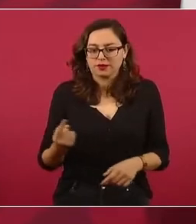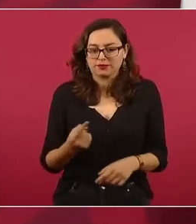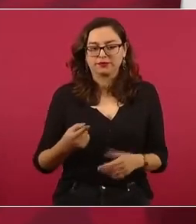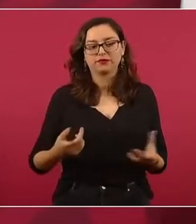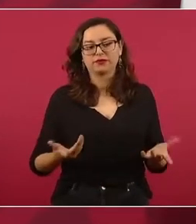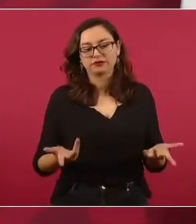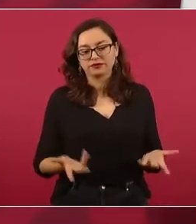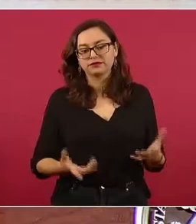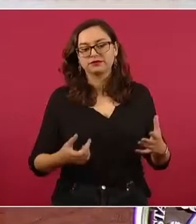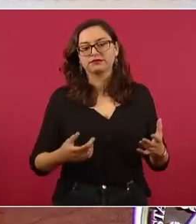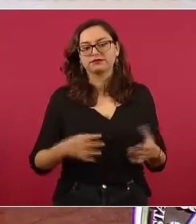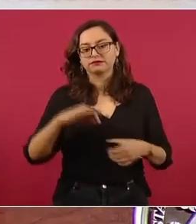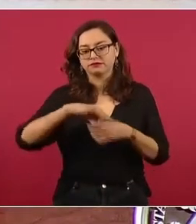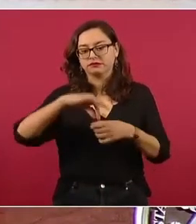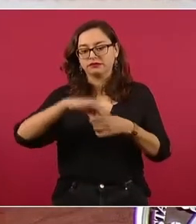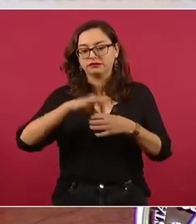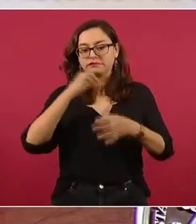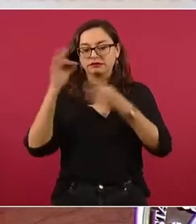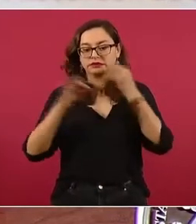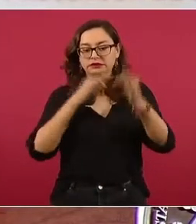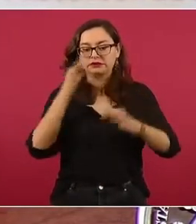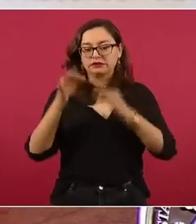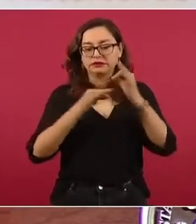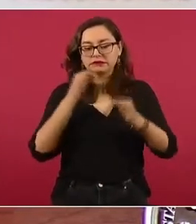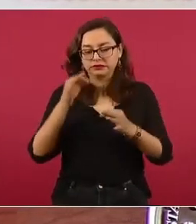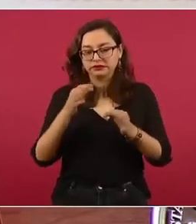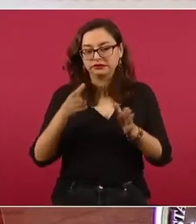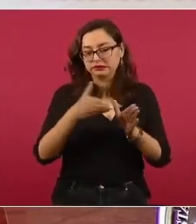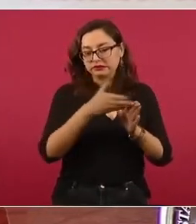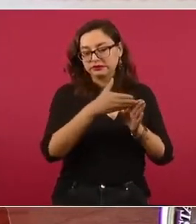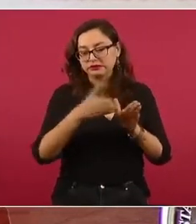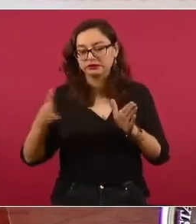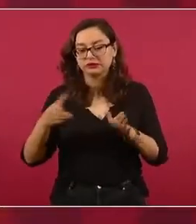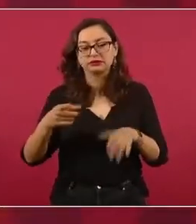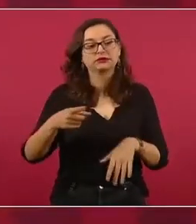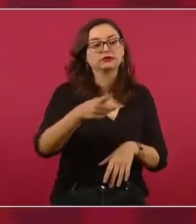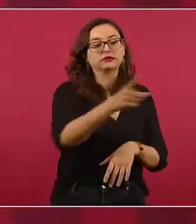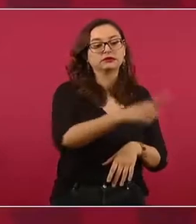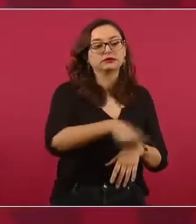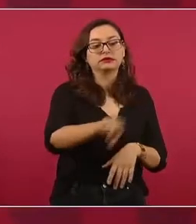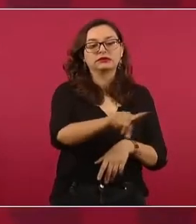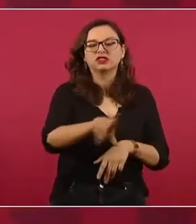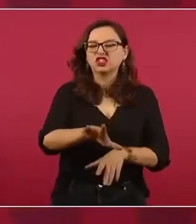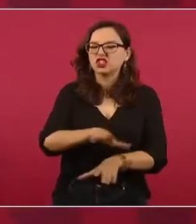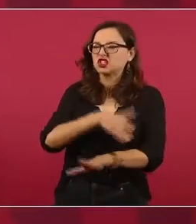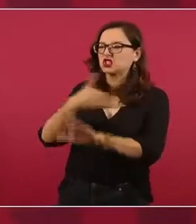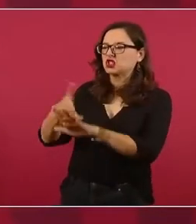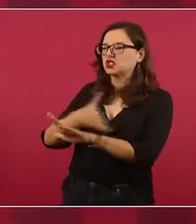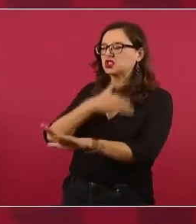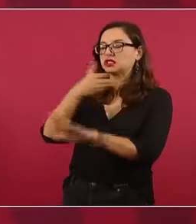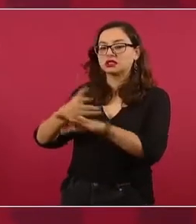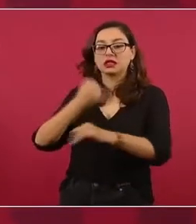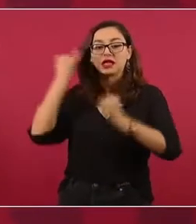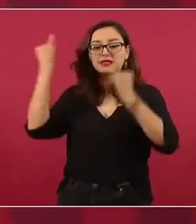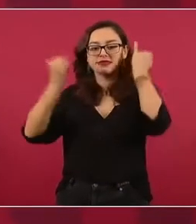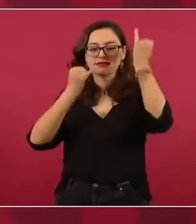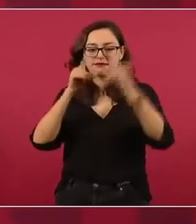decían de que iba